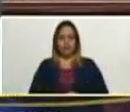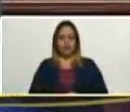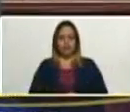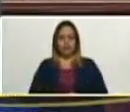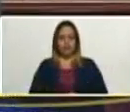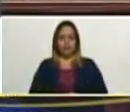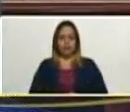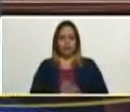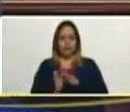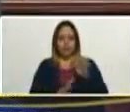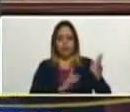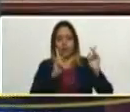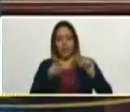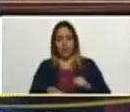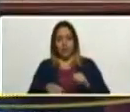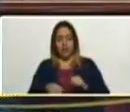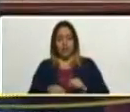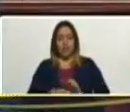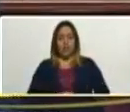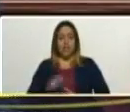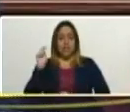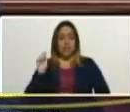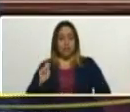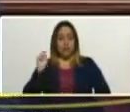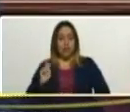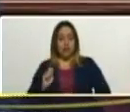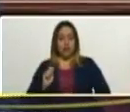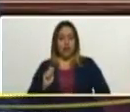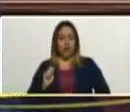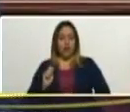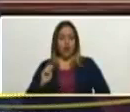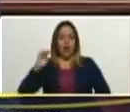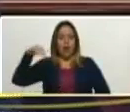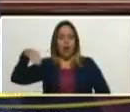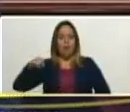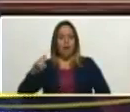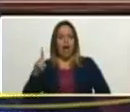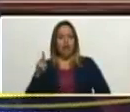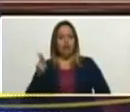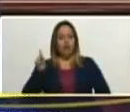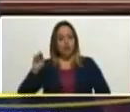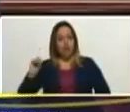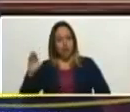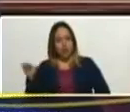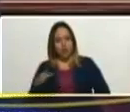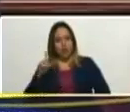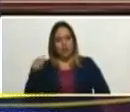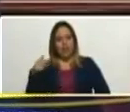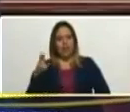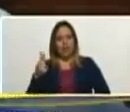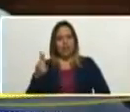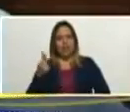el diputado Nicolás Ernesto, Maduro Guerra, diputado de la Economía,